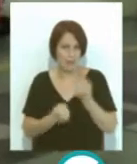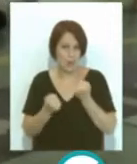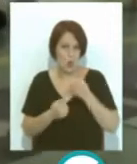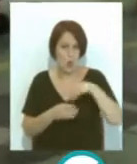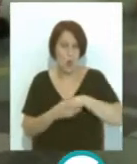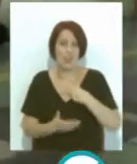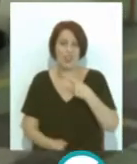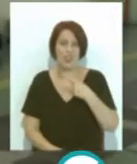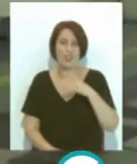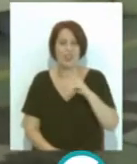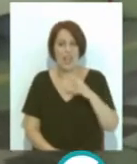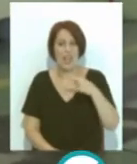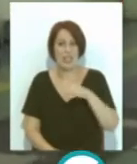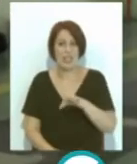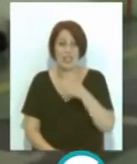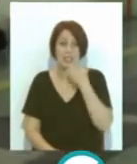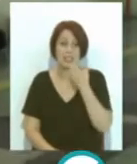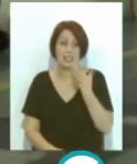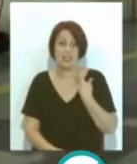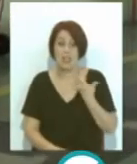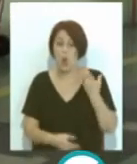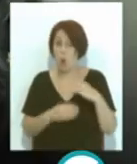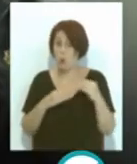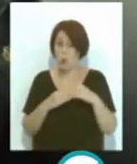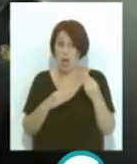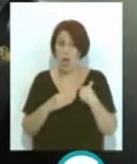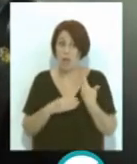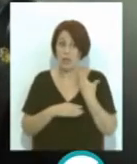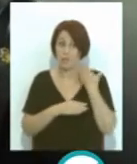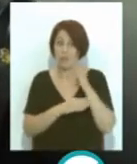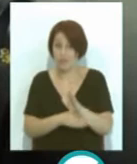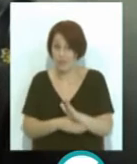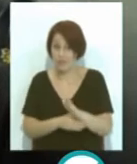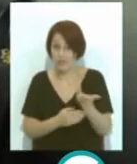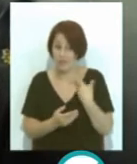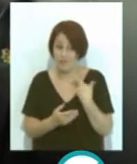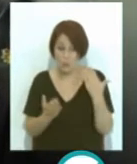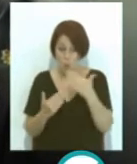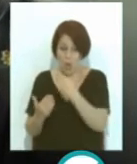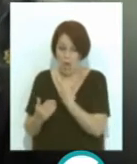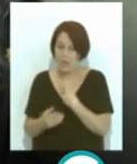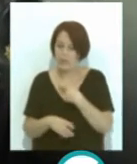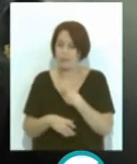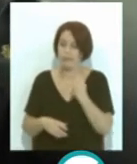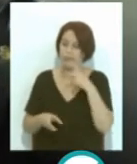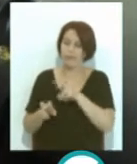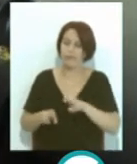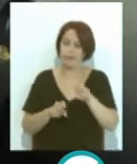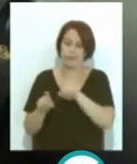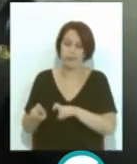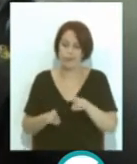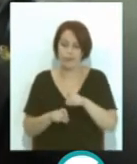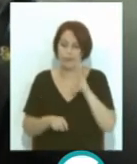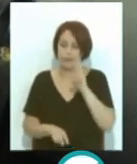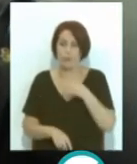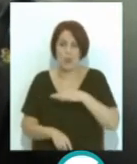DGT en el caso de que no sea presentado por el usuario en la estación de la ITV Por último y a consecuencia del Brexit se